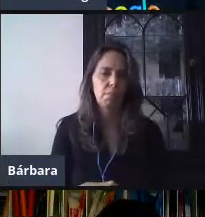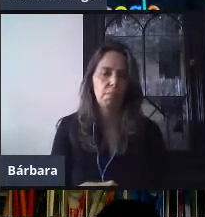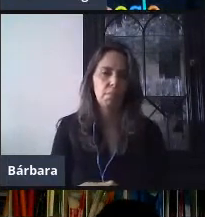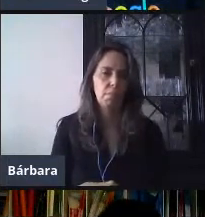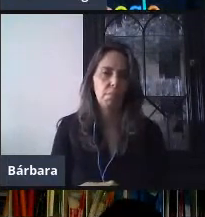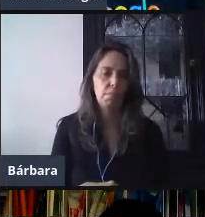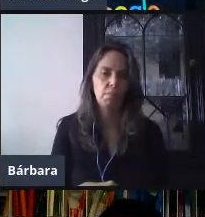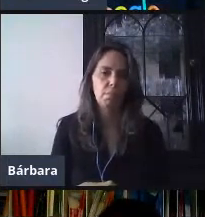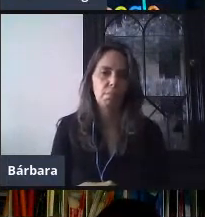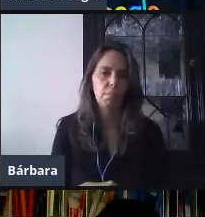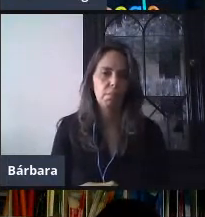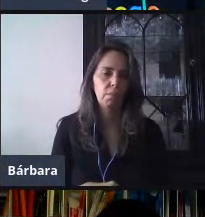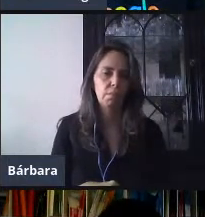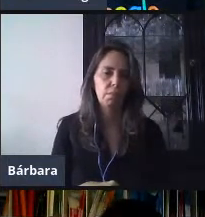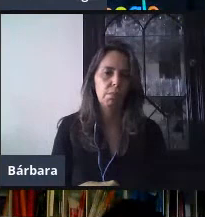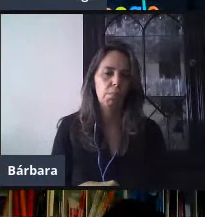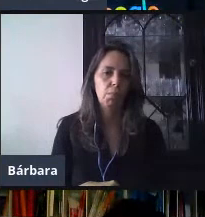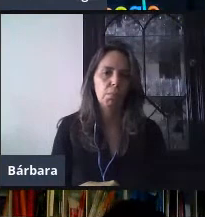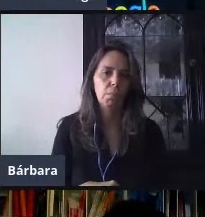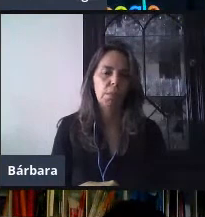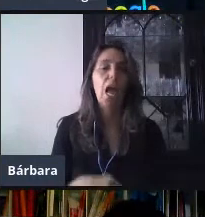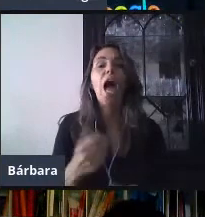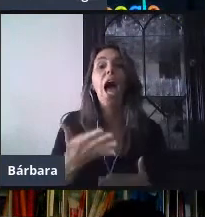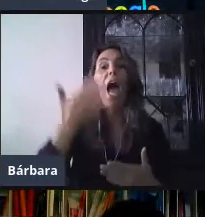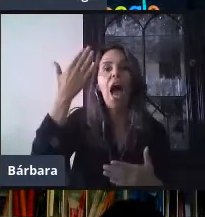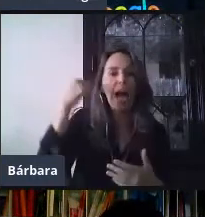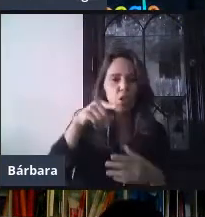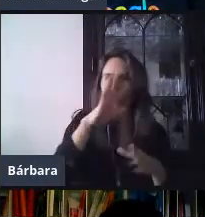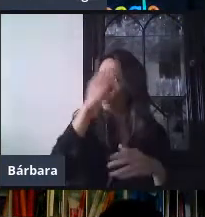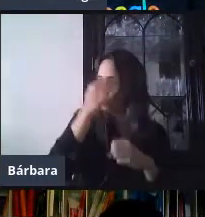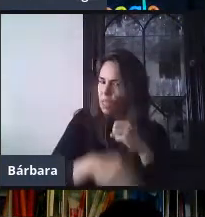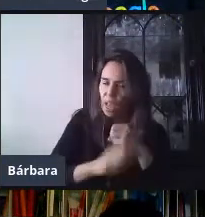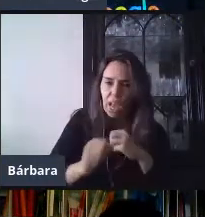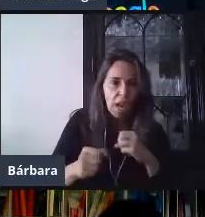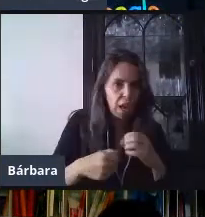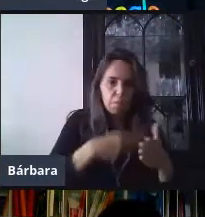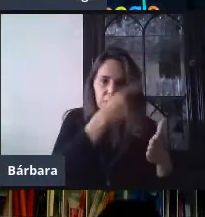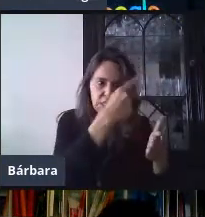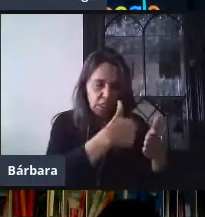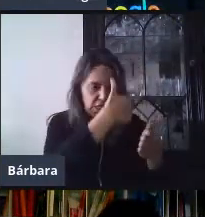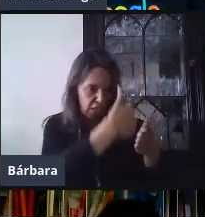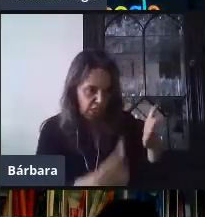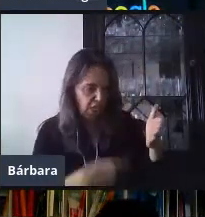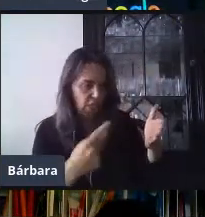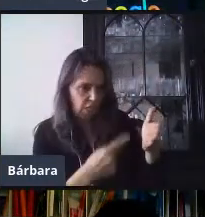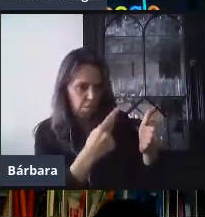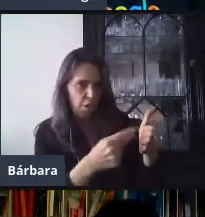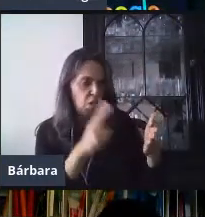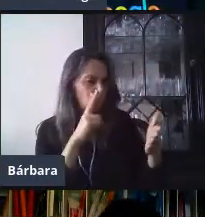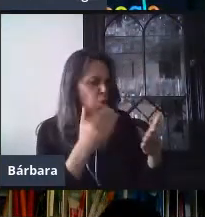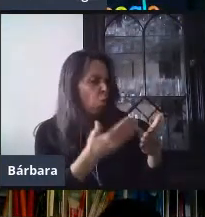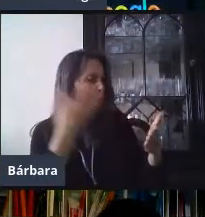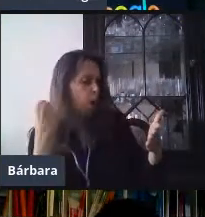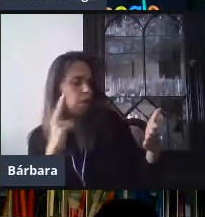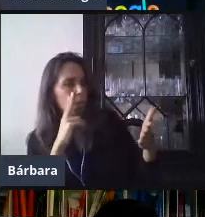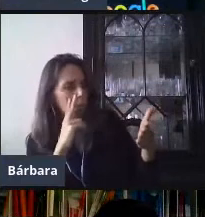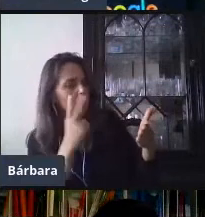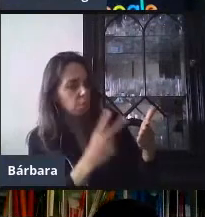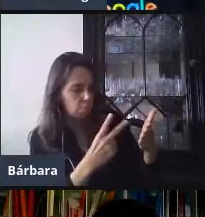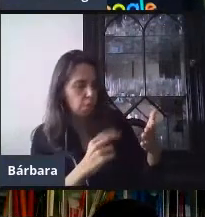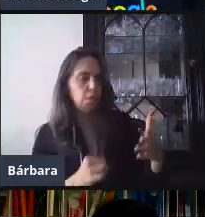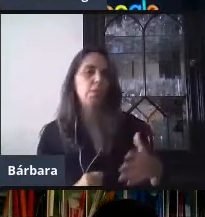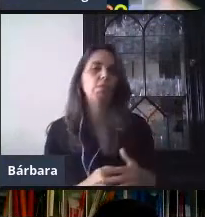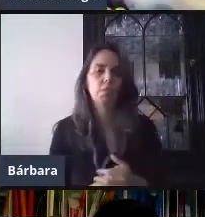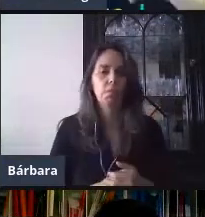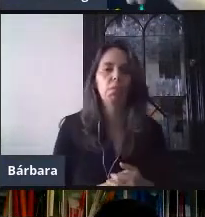personalización, podemos obtener una vista previa de la parte, digamos, gráfica, pero también del contenido, de todas las preguntas y